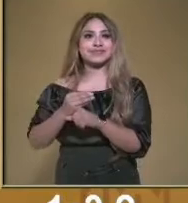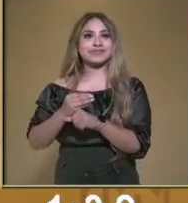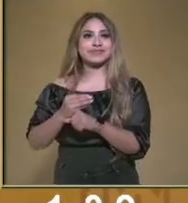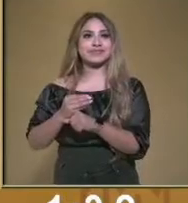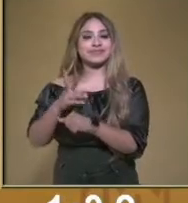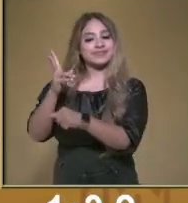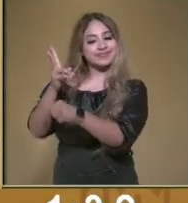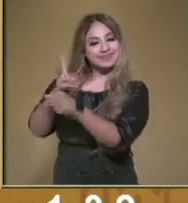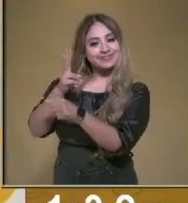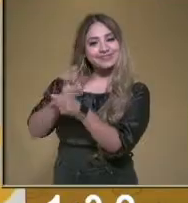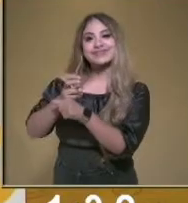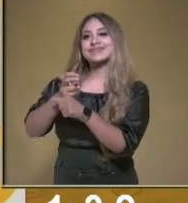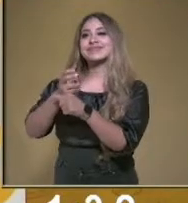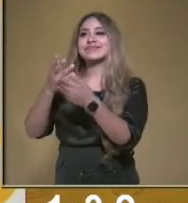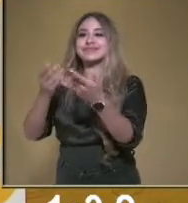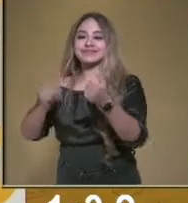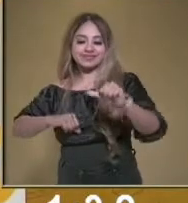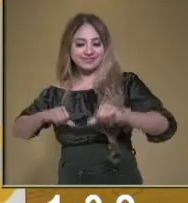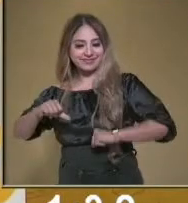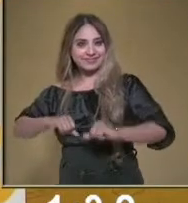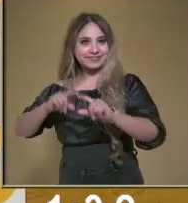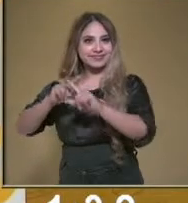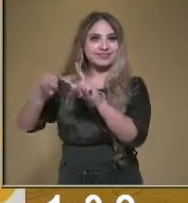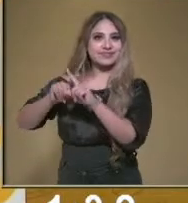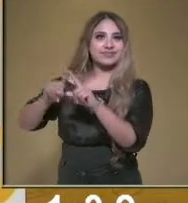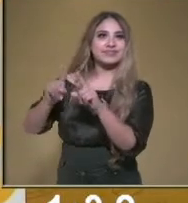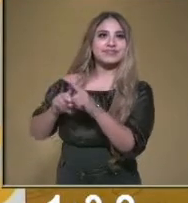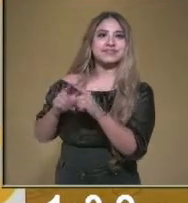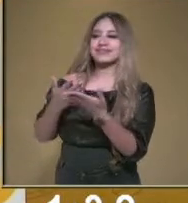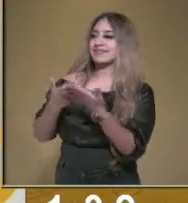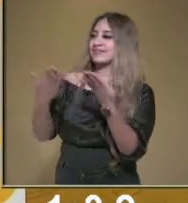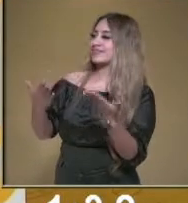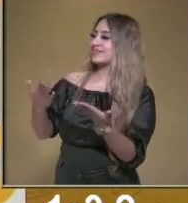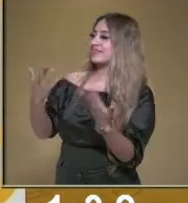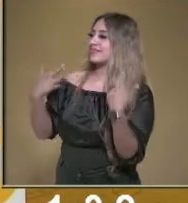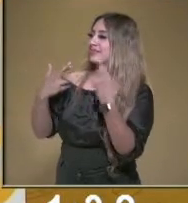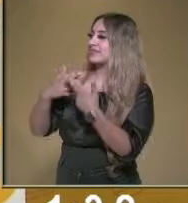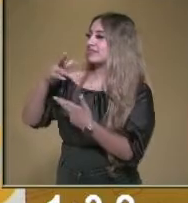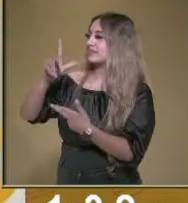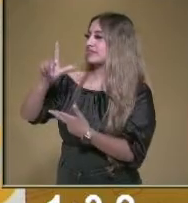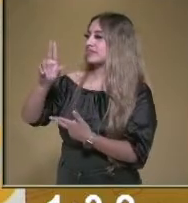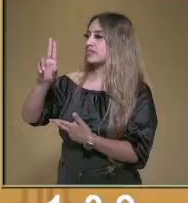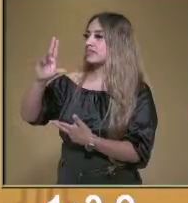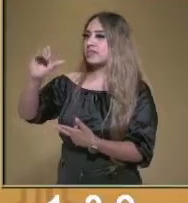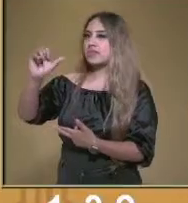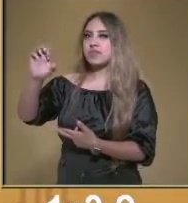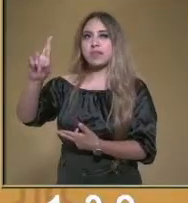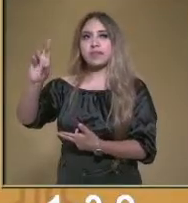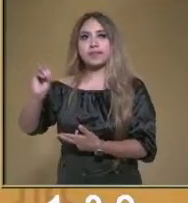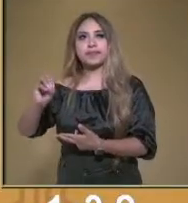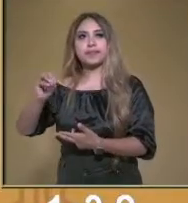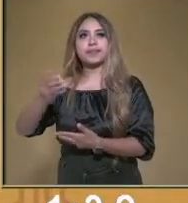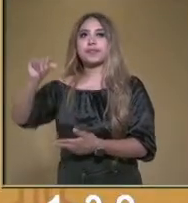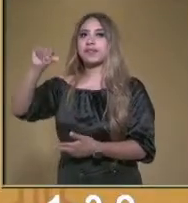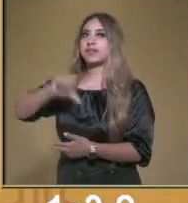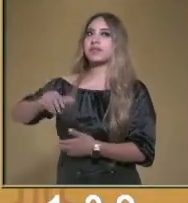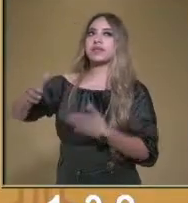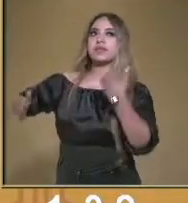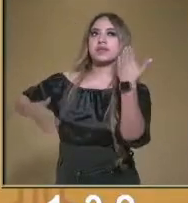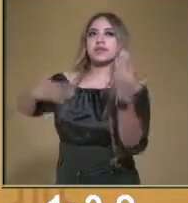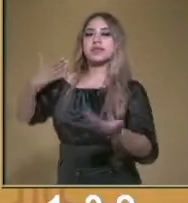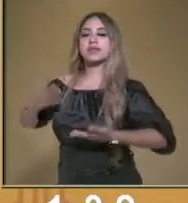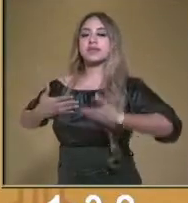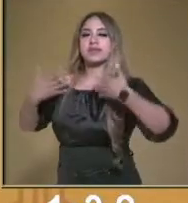experiencias. Con nosotros la maestra Lucero. Soy la maestra Sandra Lucero y hoy nos vamos a divertir y vamos a aprender